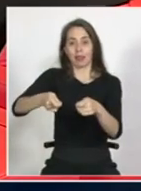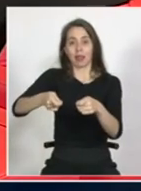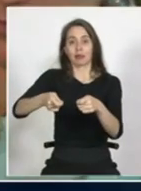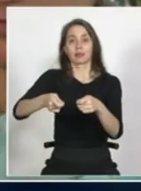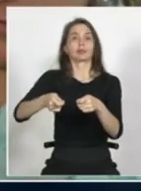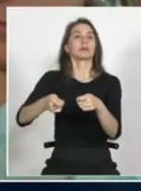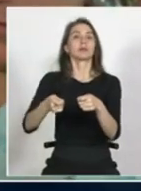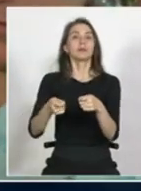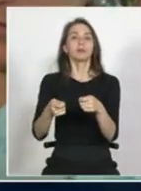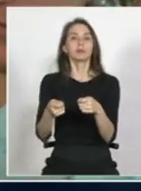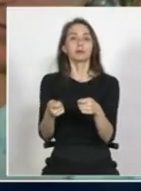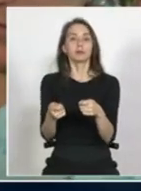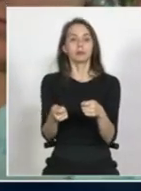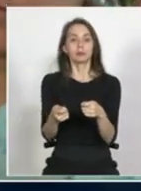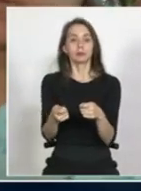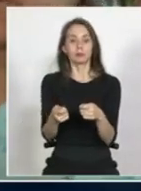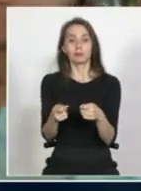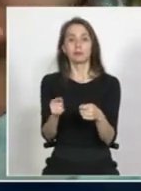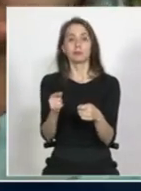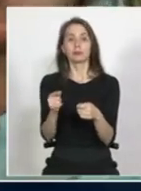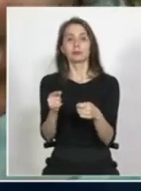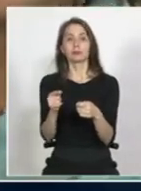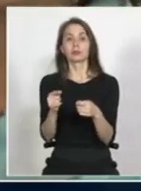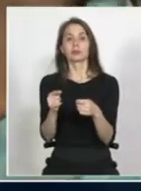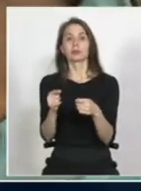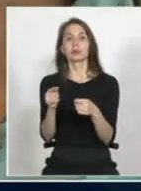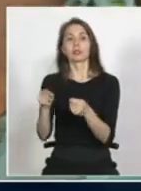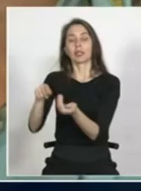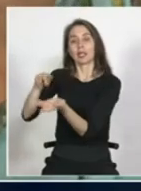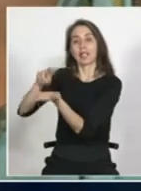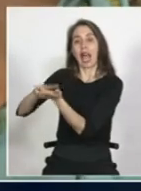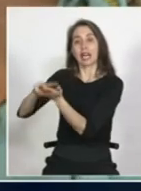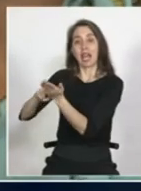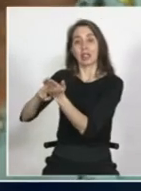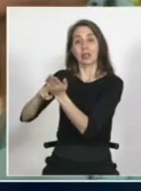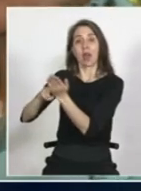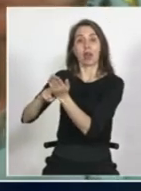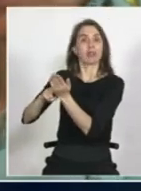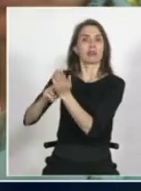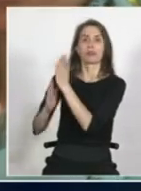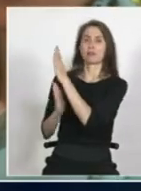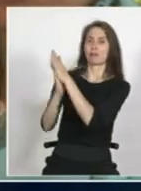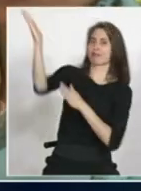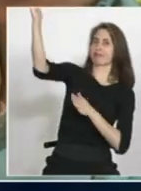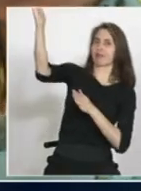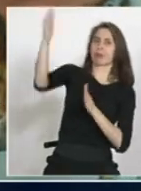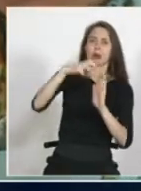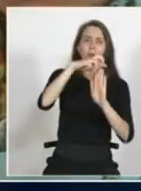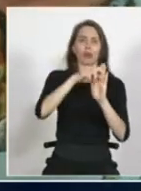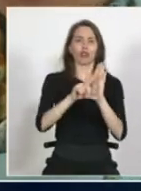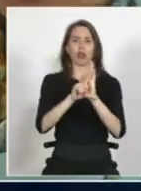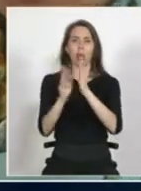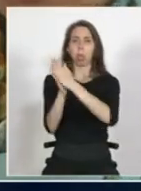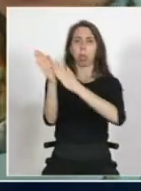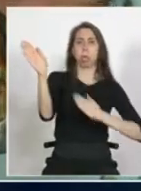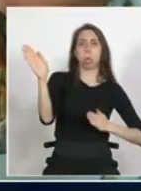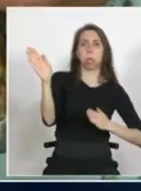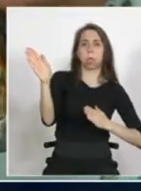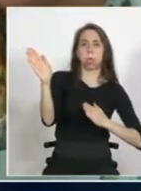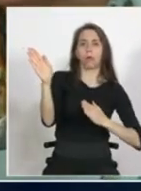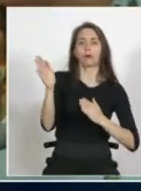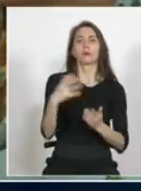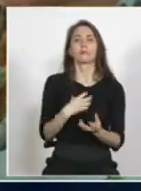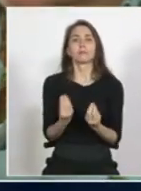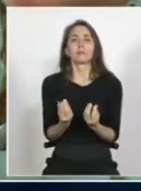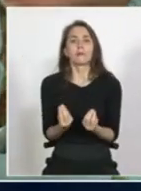ya tenemos una realidad que va incluso más avanzada que el mismo proyecto de ley y el temor que existe